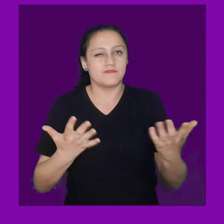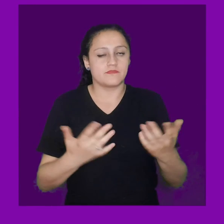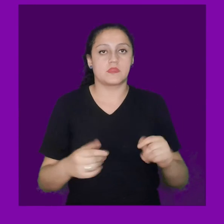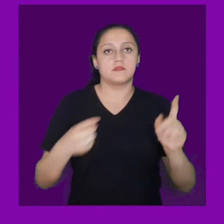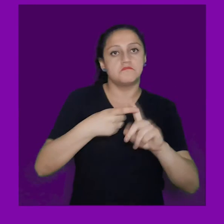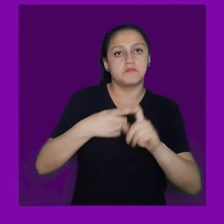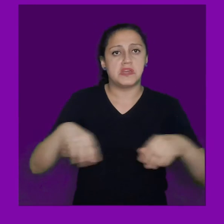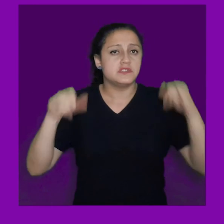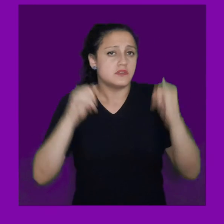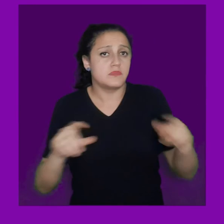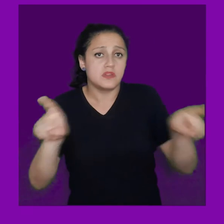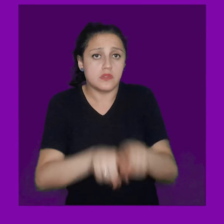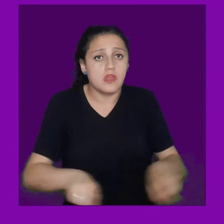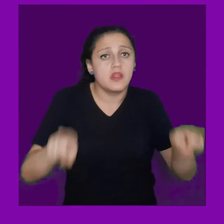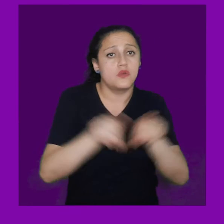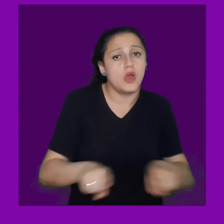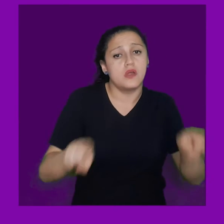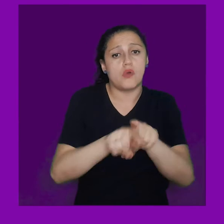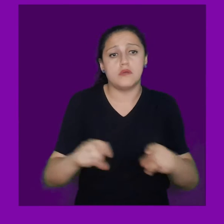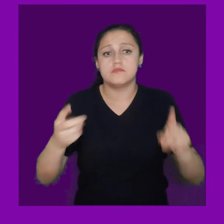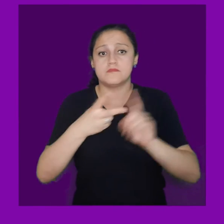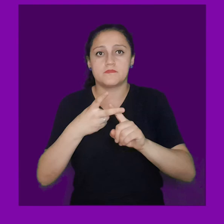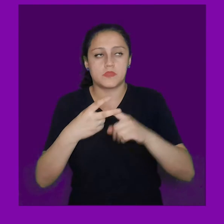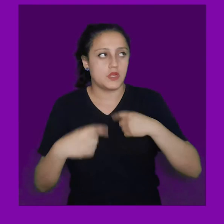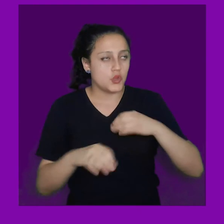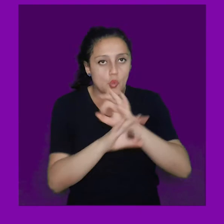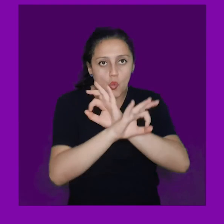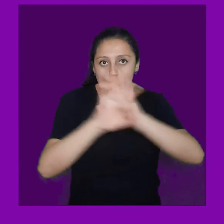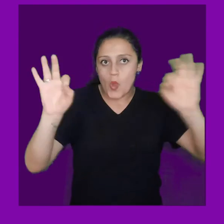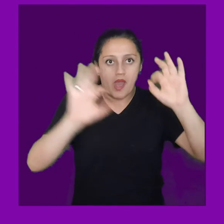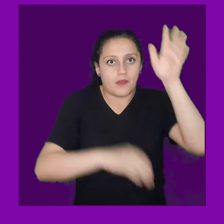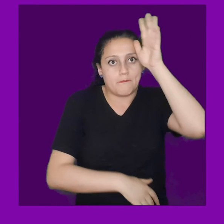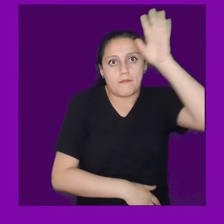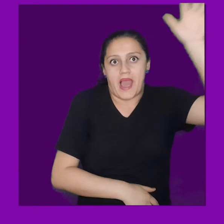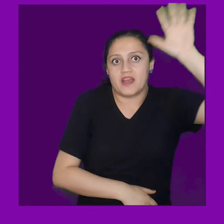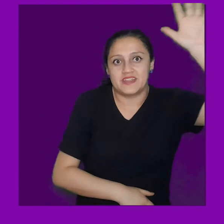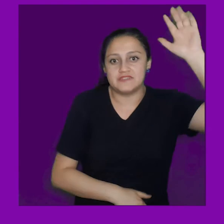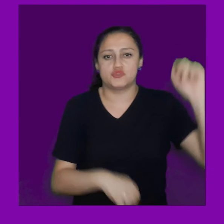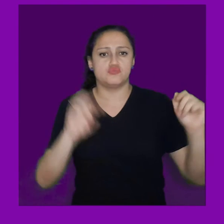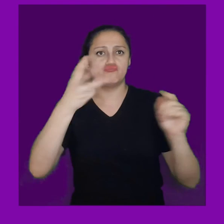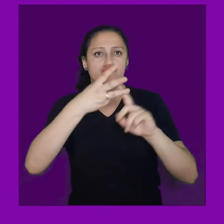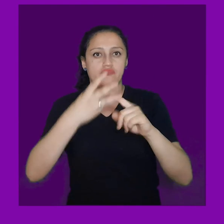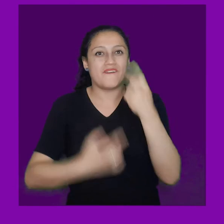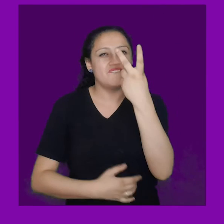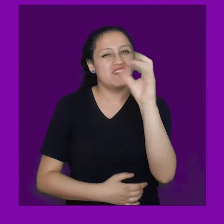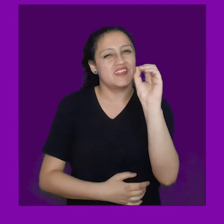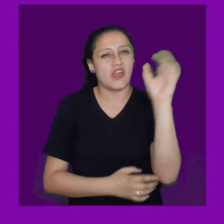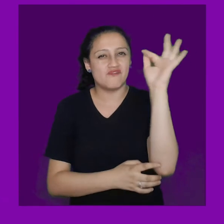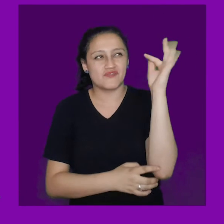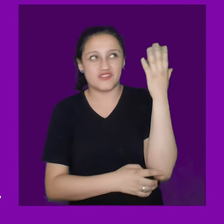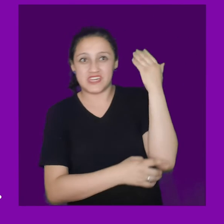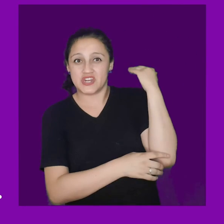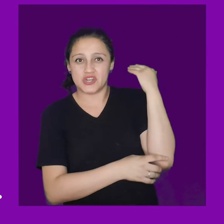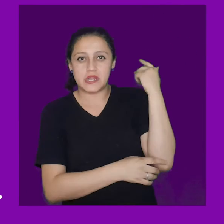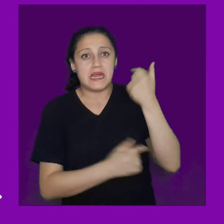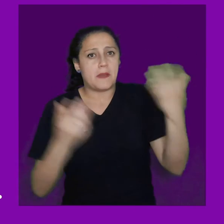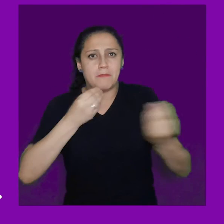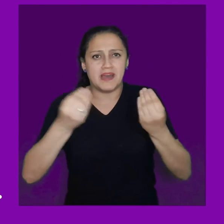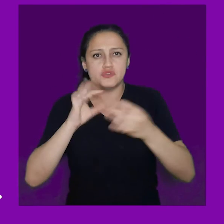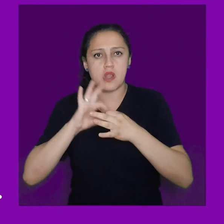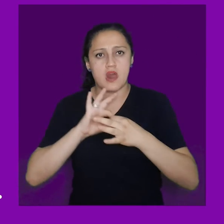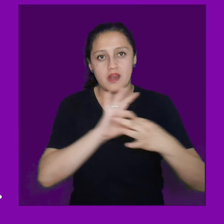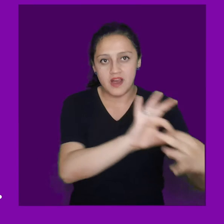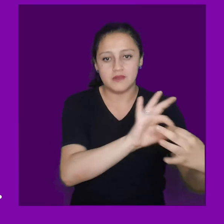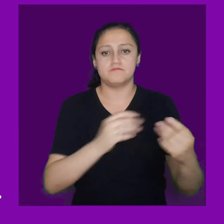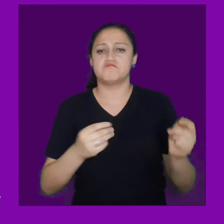escritura. Aquella tarde todo parecía como de costumbre. No era lo que había imaginado. El 20 de febrero